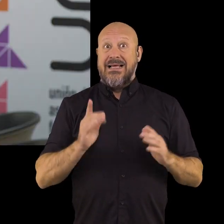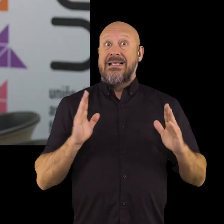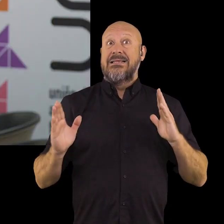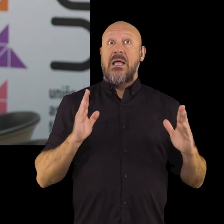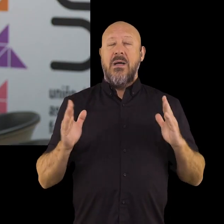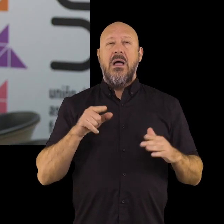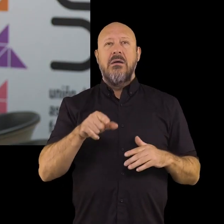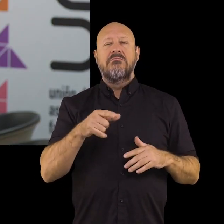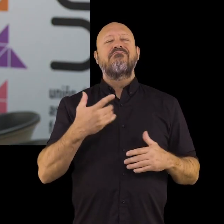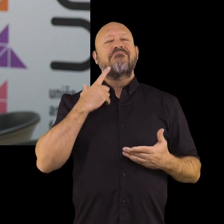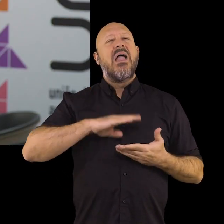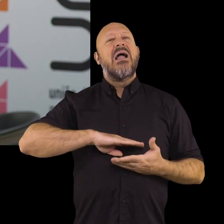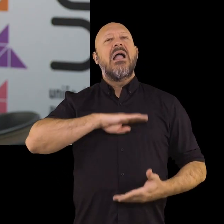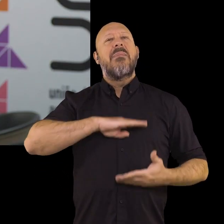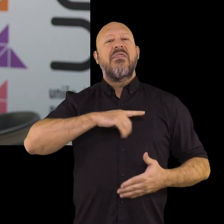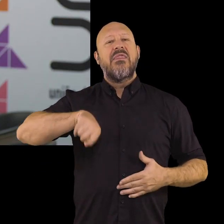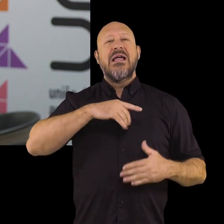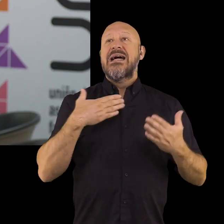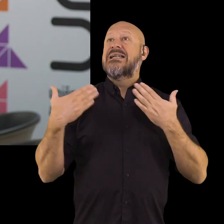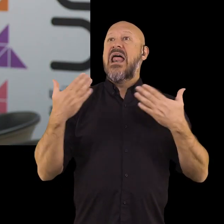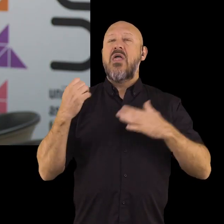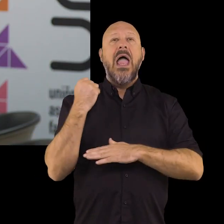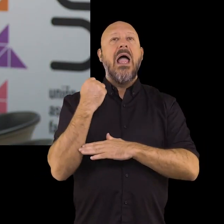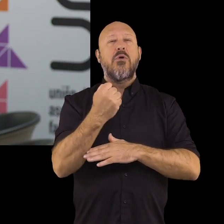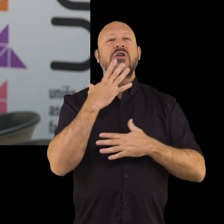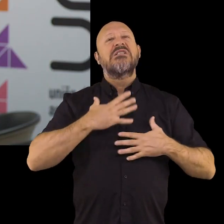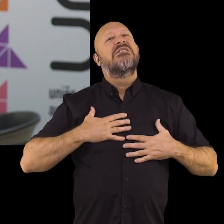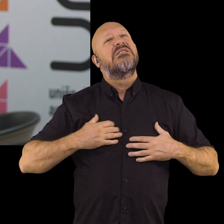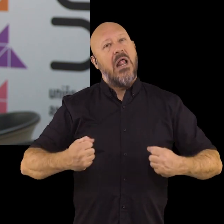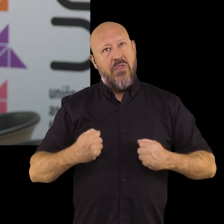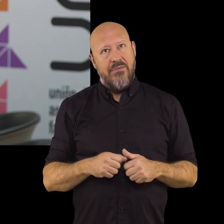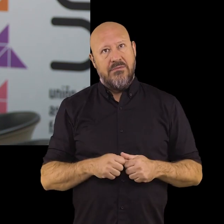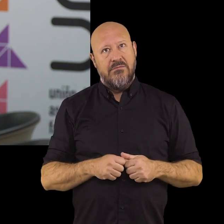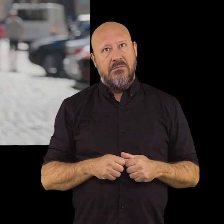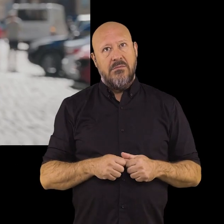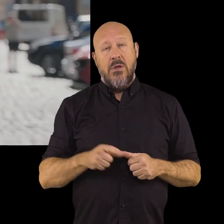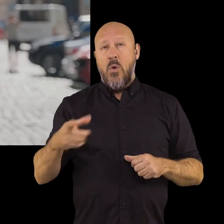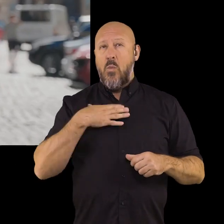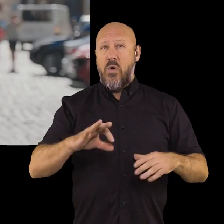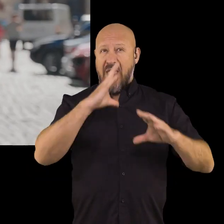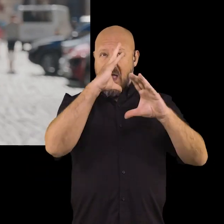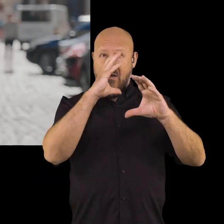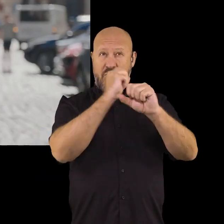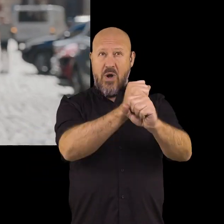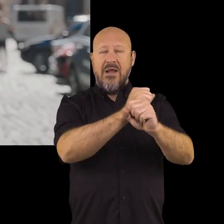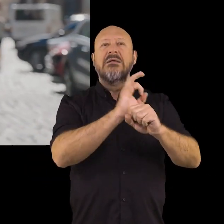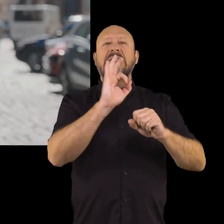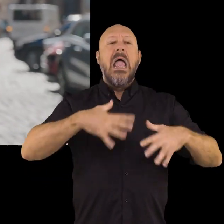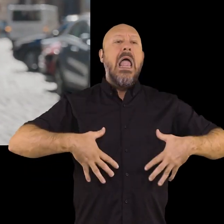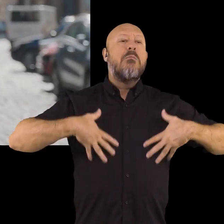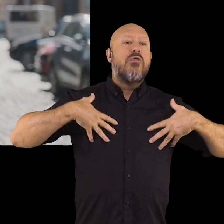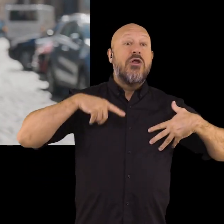Es una etapa donde tienen la capacidad de generar relaciones de apoyo saludables. Donde pueden focalizar las